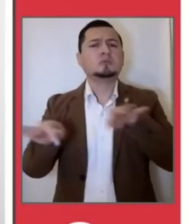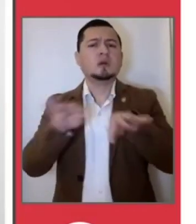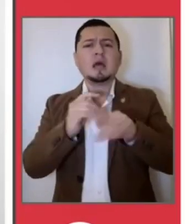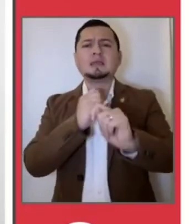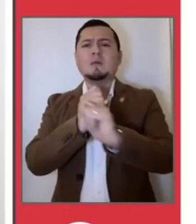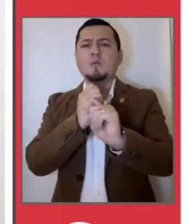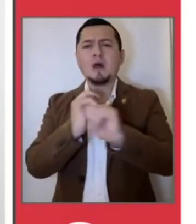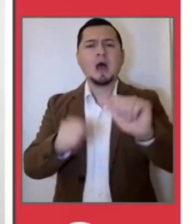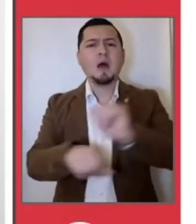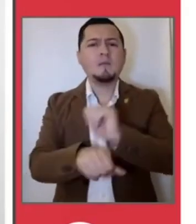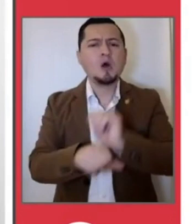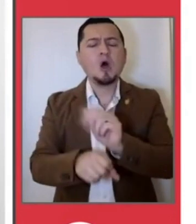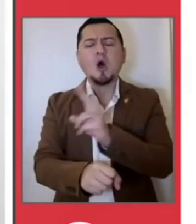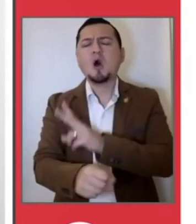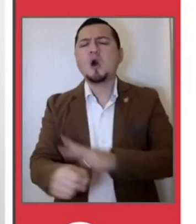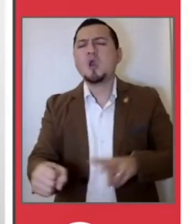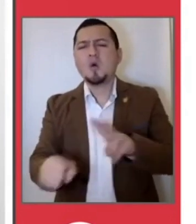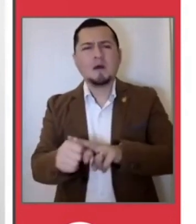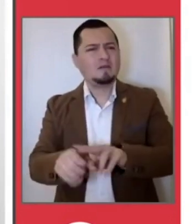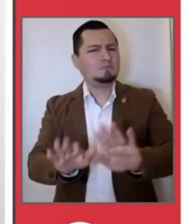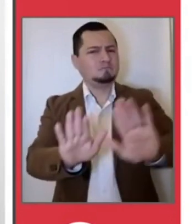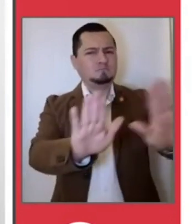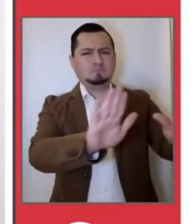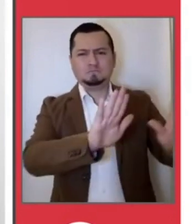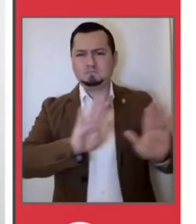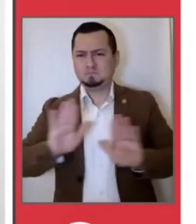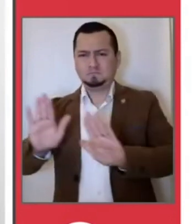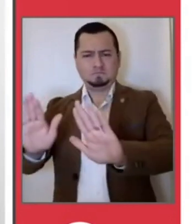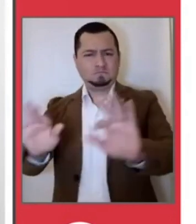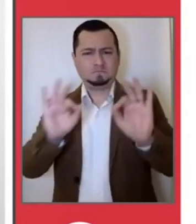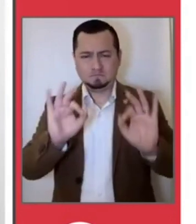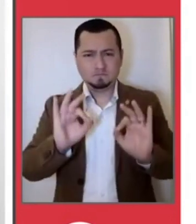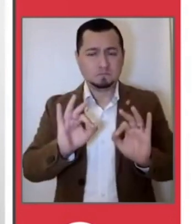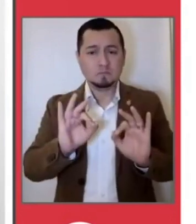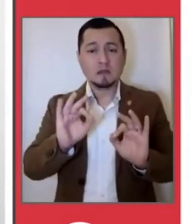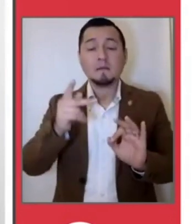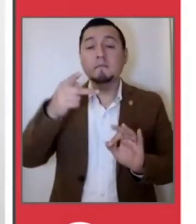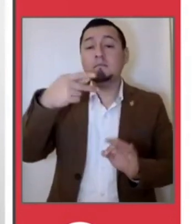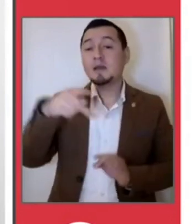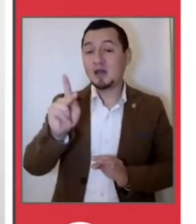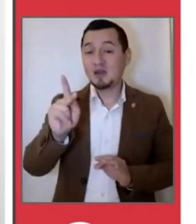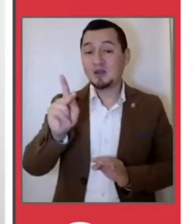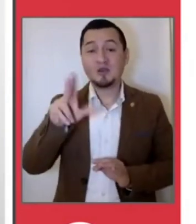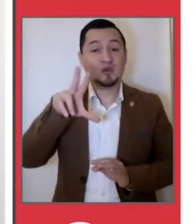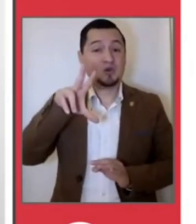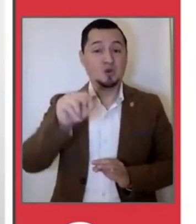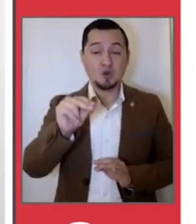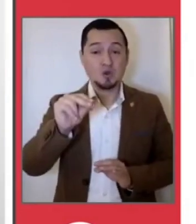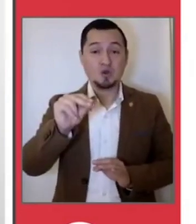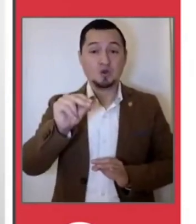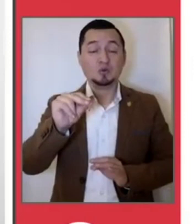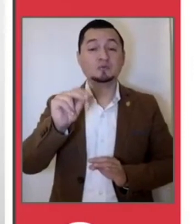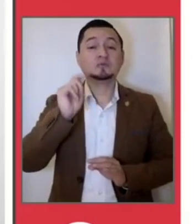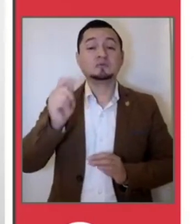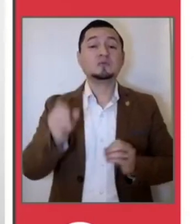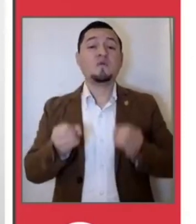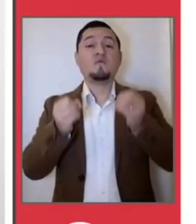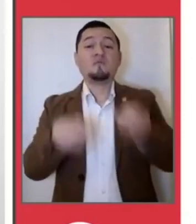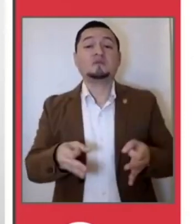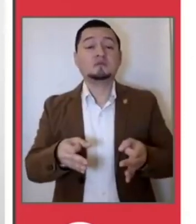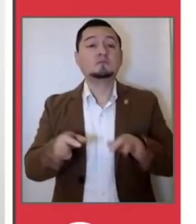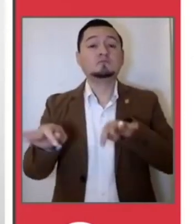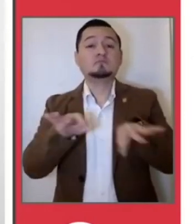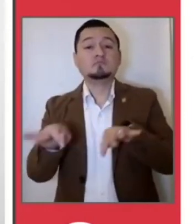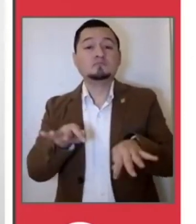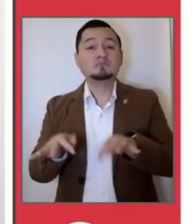transporte público de manera regular. ¿Qué es lo que no se va a poder? No van a poder operar oficinas corporativas y